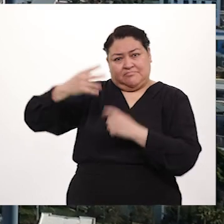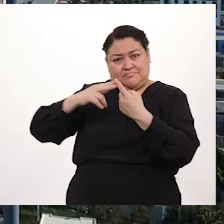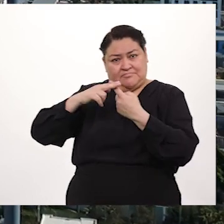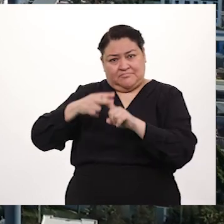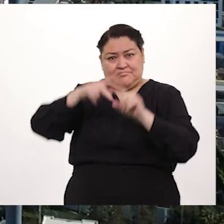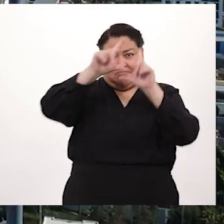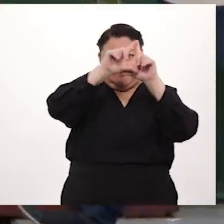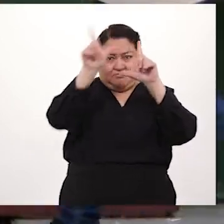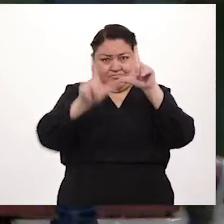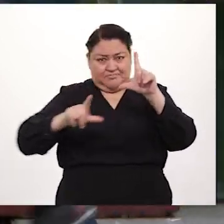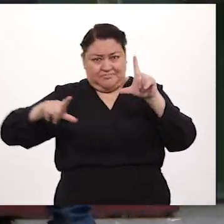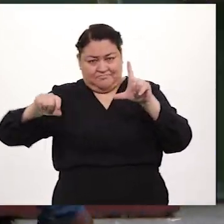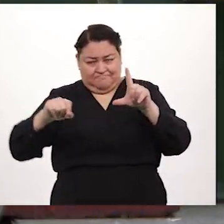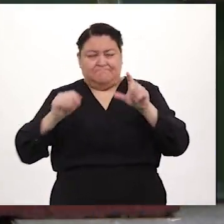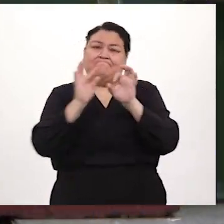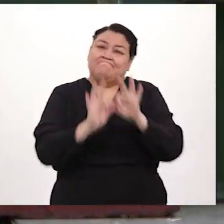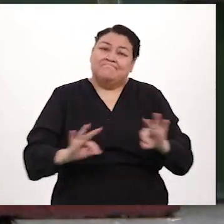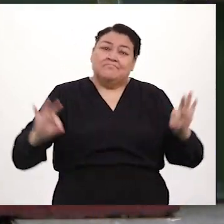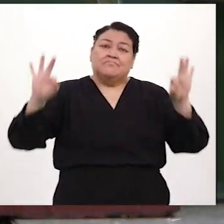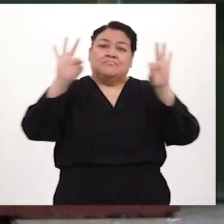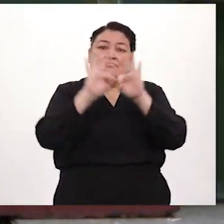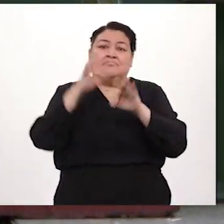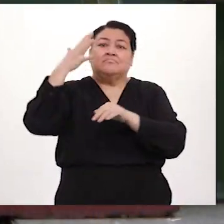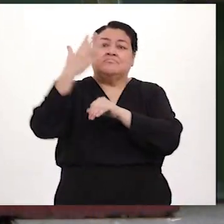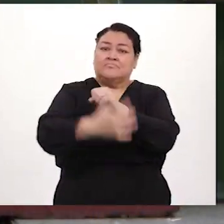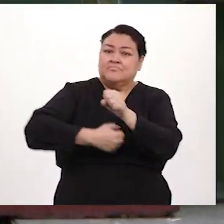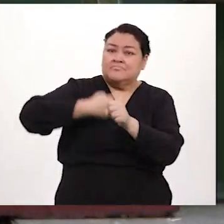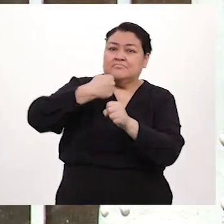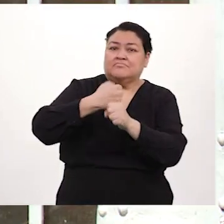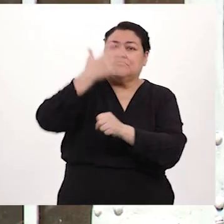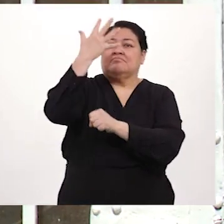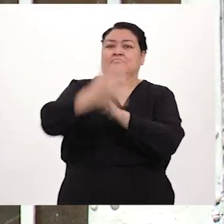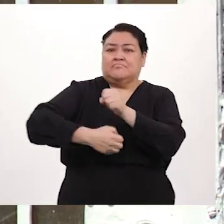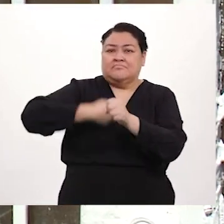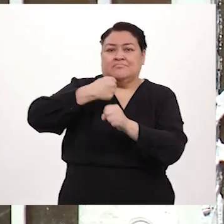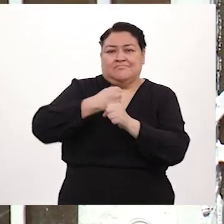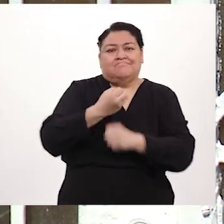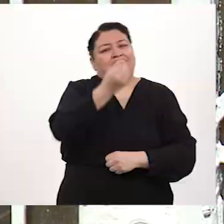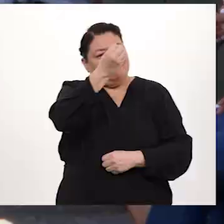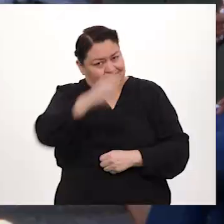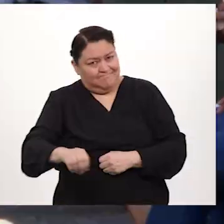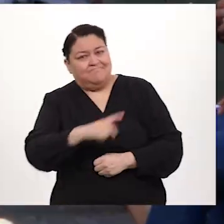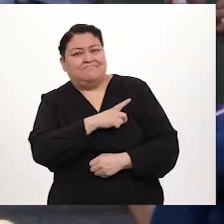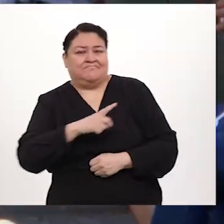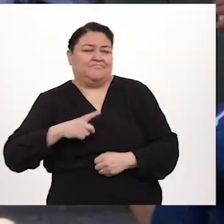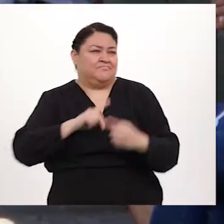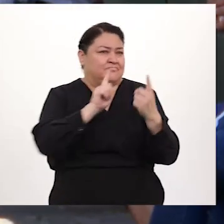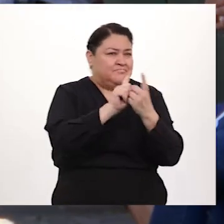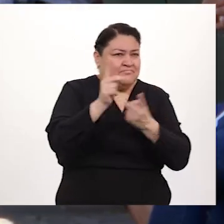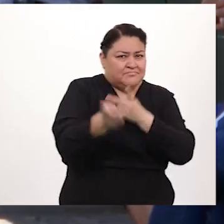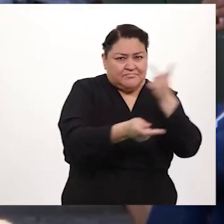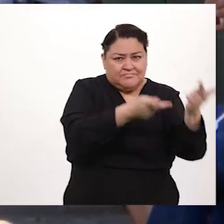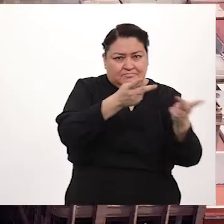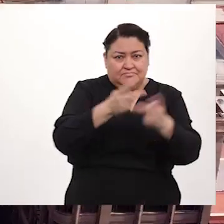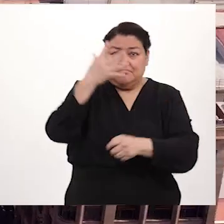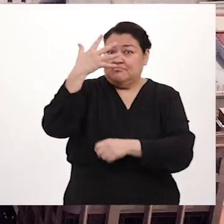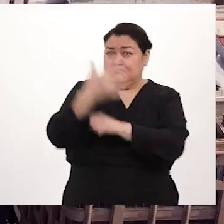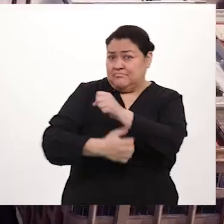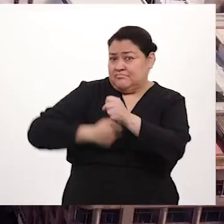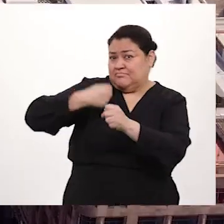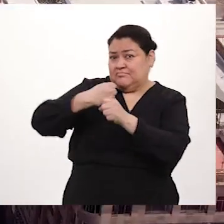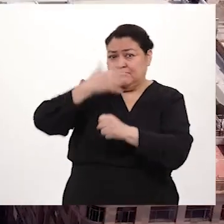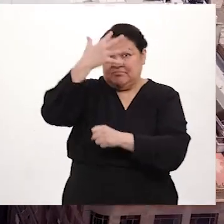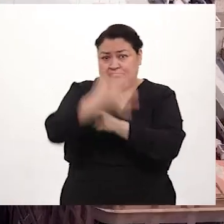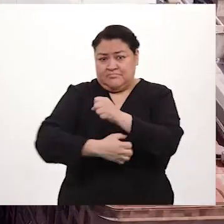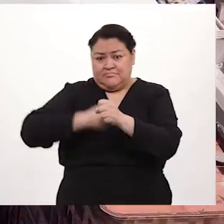de interés nacional, por lo que su levantamiento cada cinco años es obligatorio. Esta periodicidad permite la